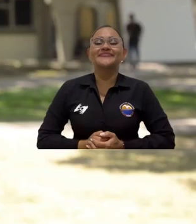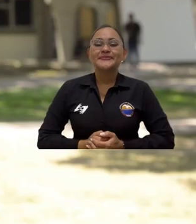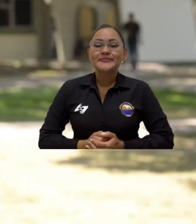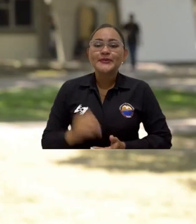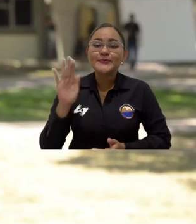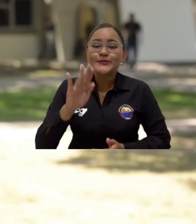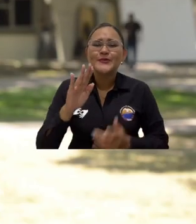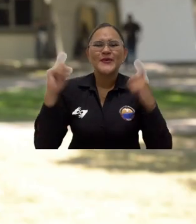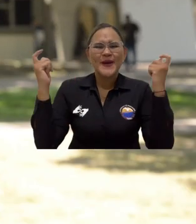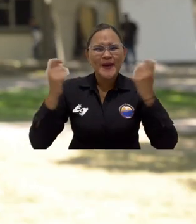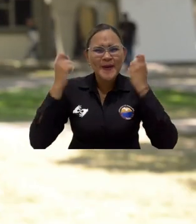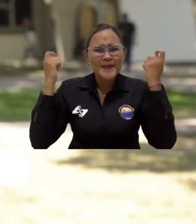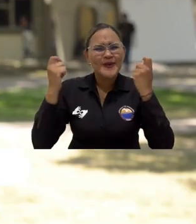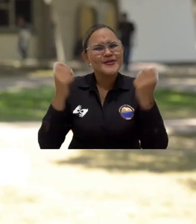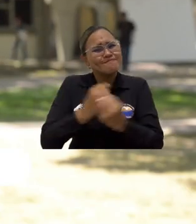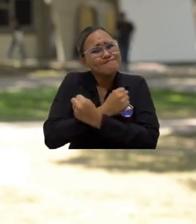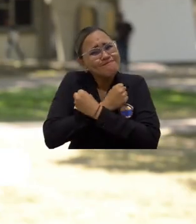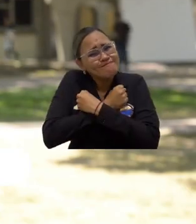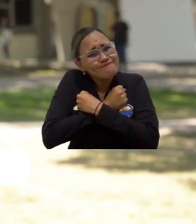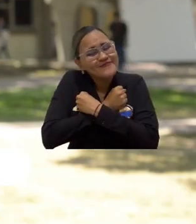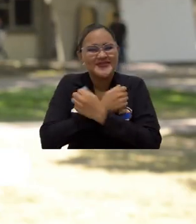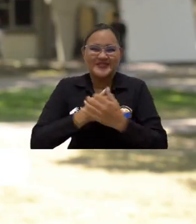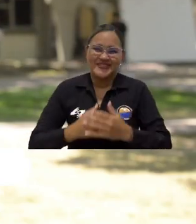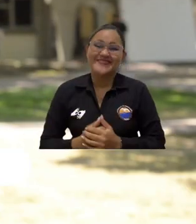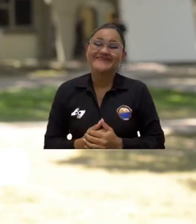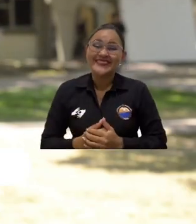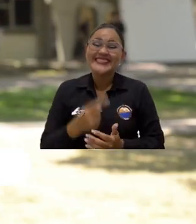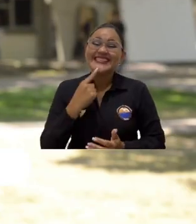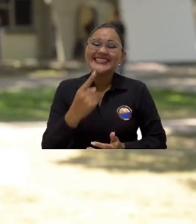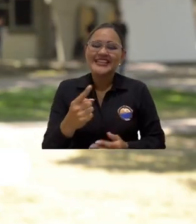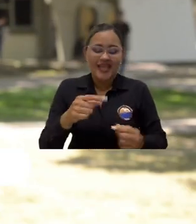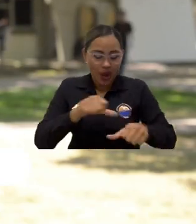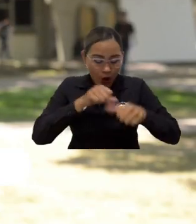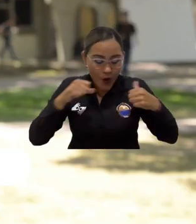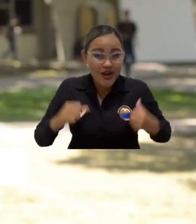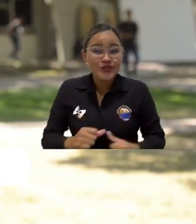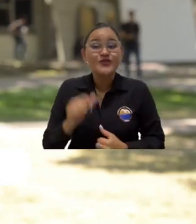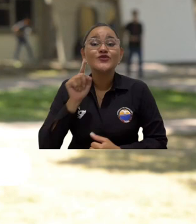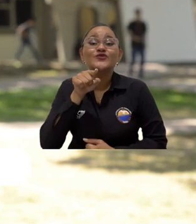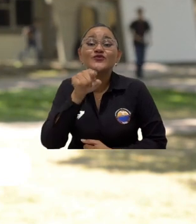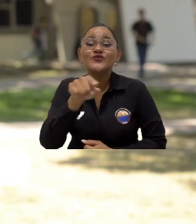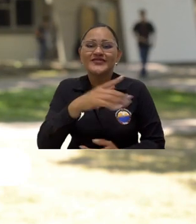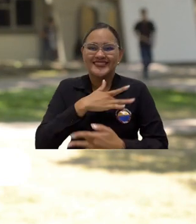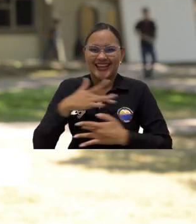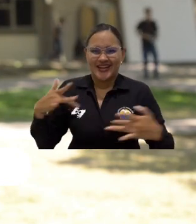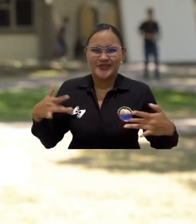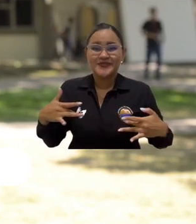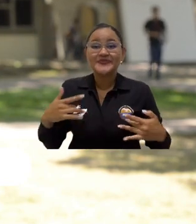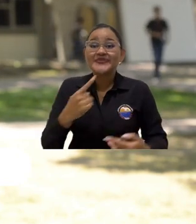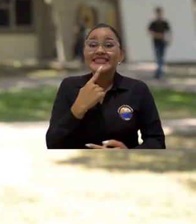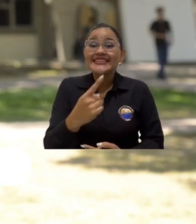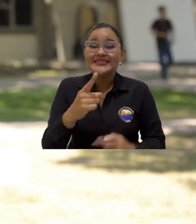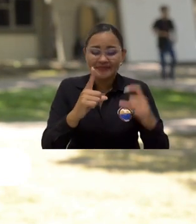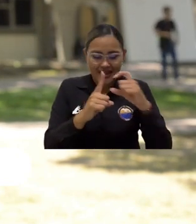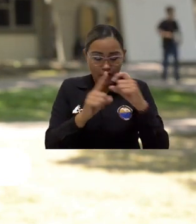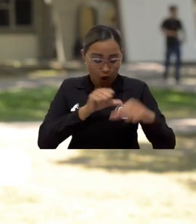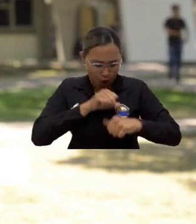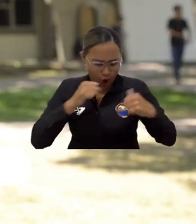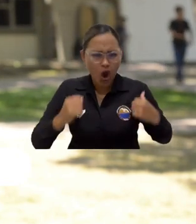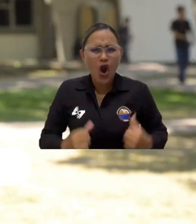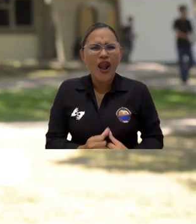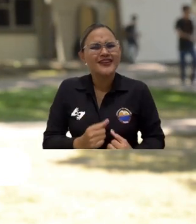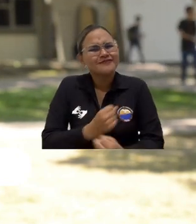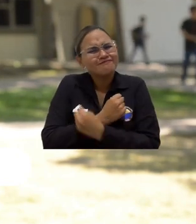Una campaña llena de amor, como su nombre lo dice, ponle corazón a tu salud. Cuando le ponemos el corazón a algo que hacemos,